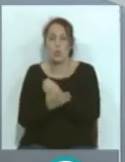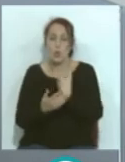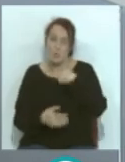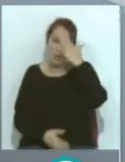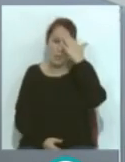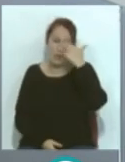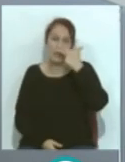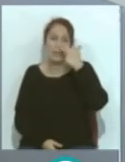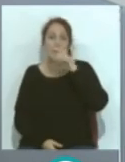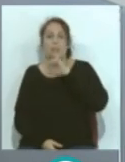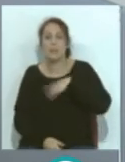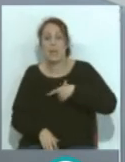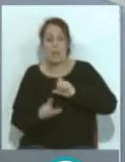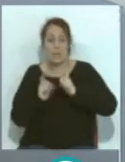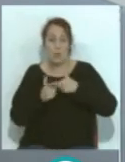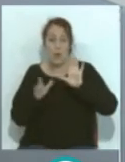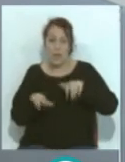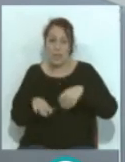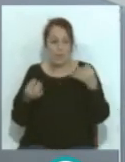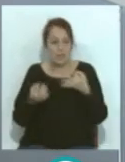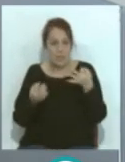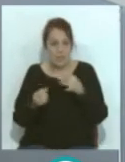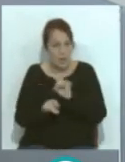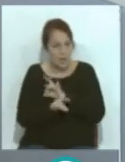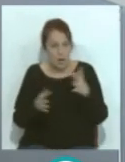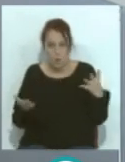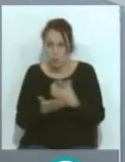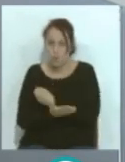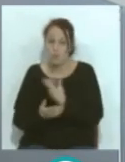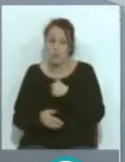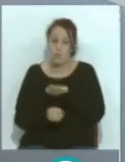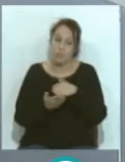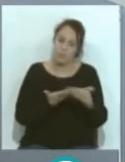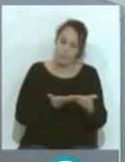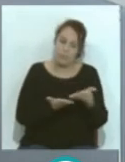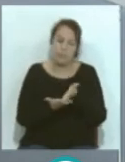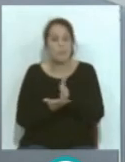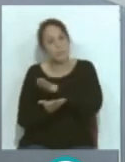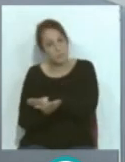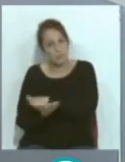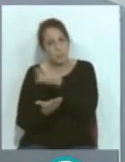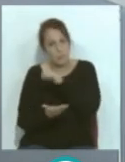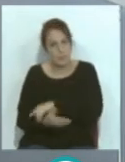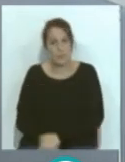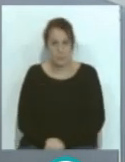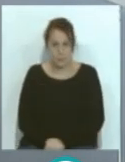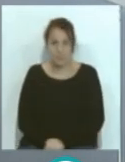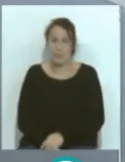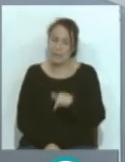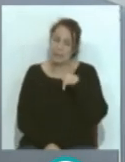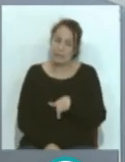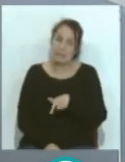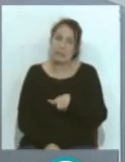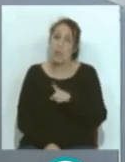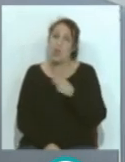interesado, el Cádiz Club de Fútbol, que se esclarezca todo. De una parte y de la otra también, ¿eh? Que aquí